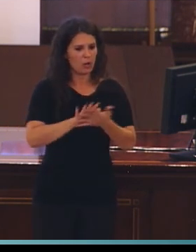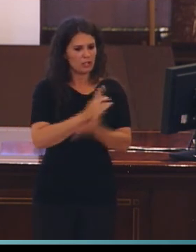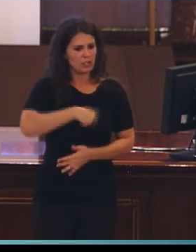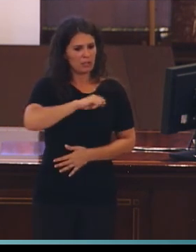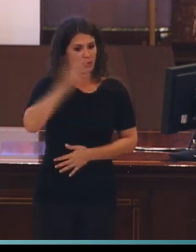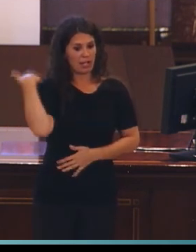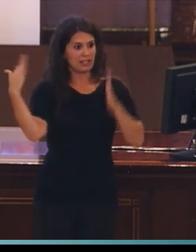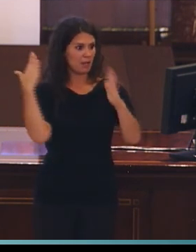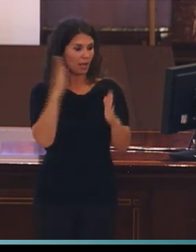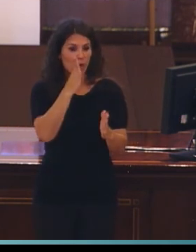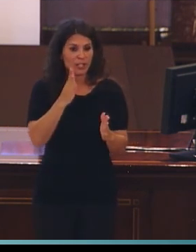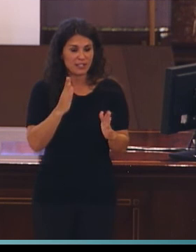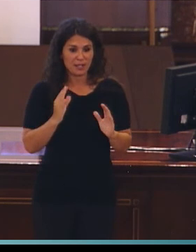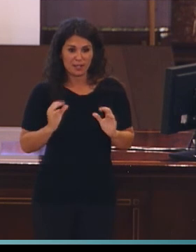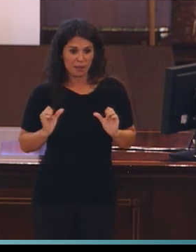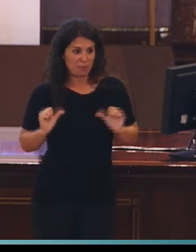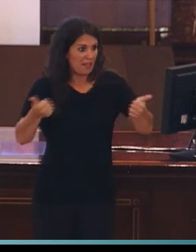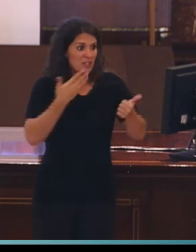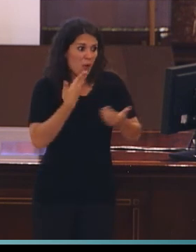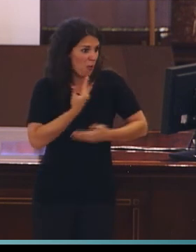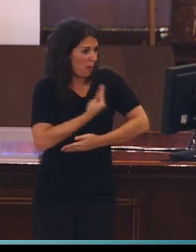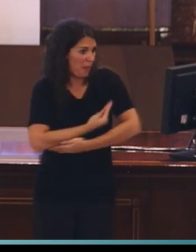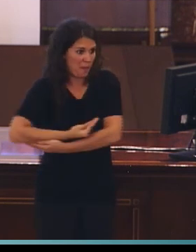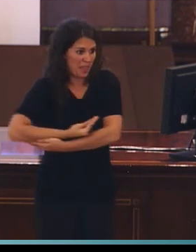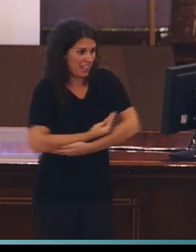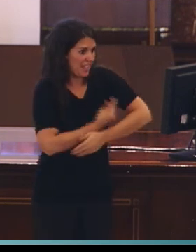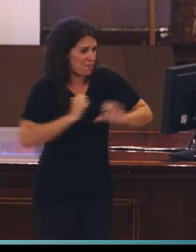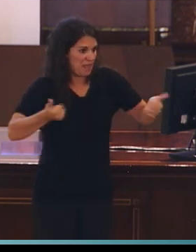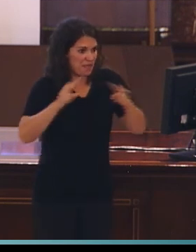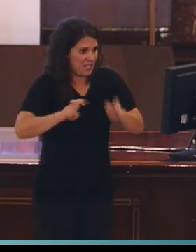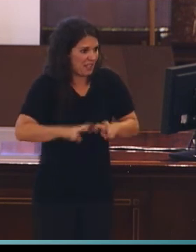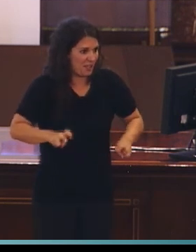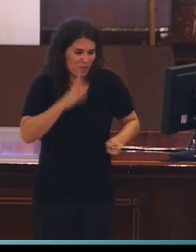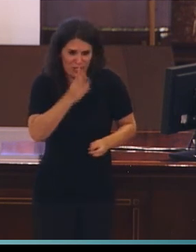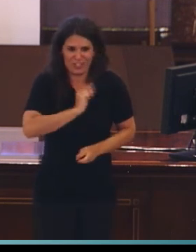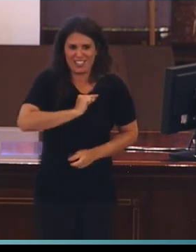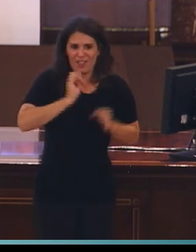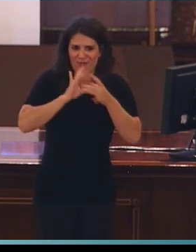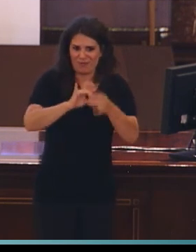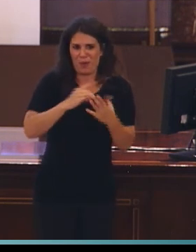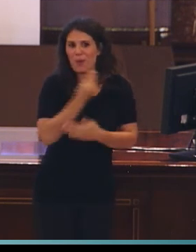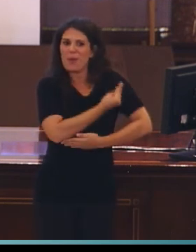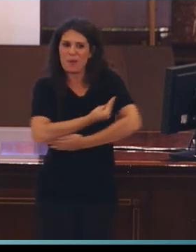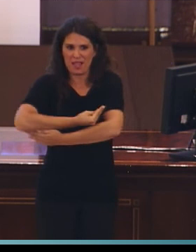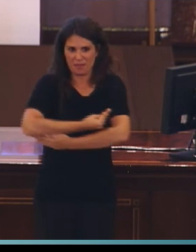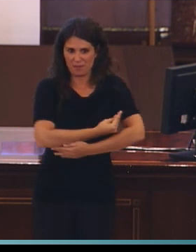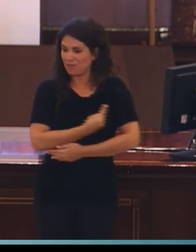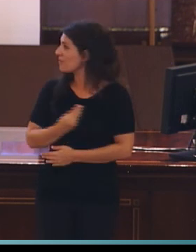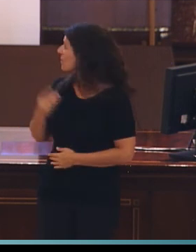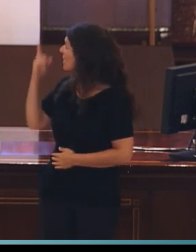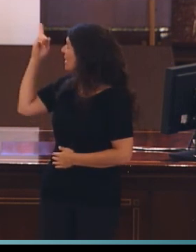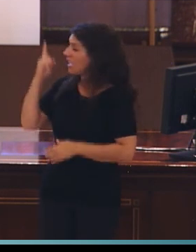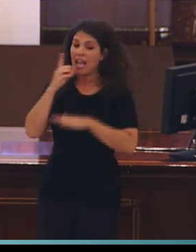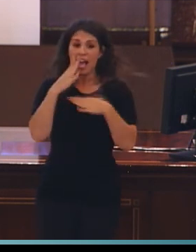Estábamos en el inicio. Si tuviera que ahora publicar ese libro, la foto de la portada tendría que